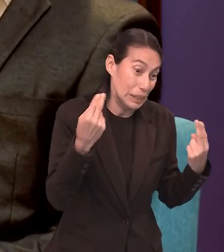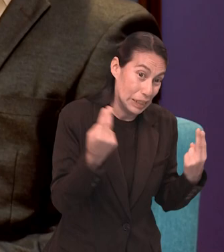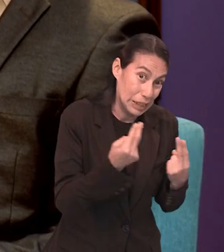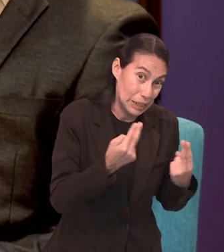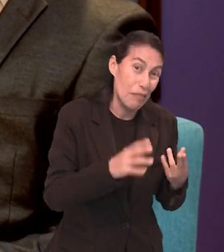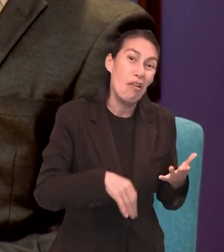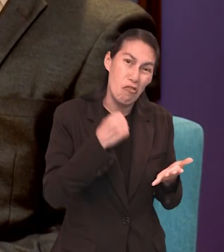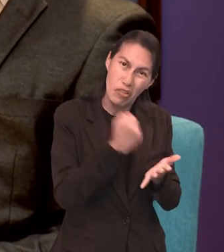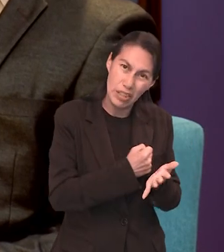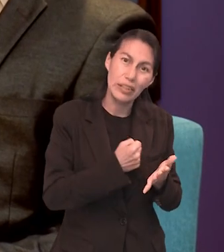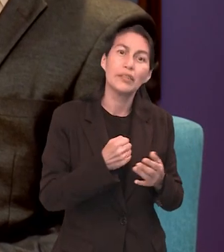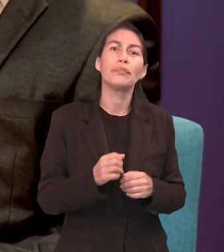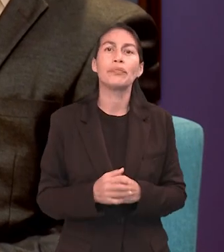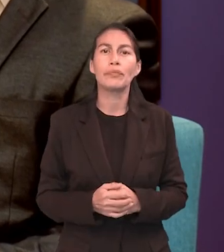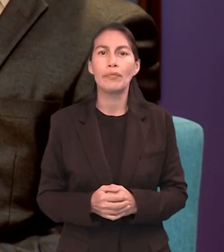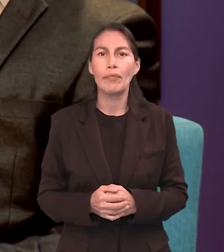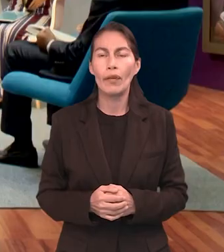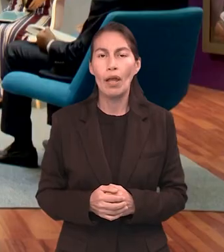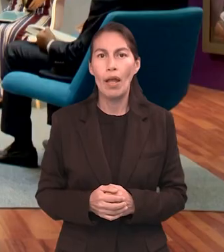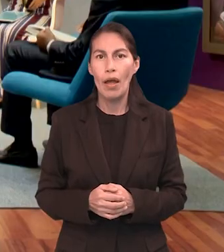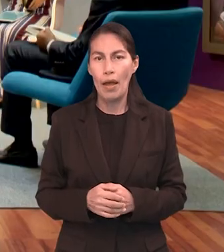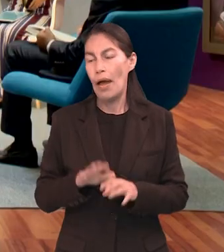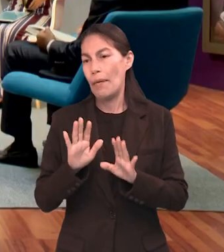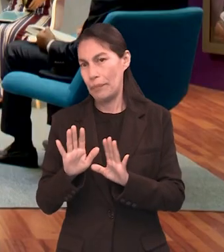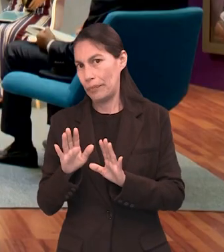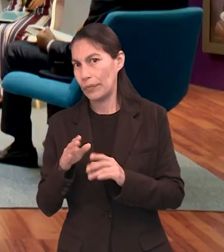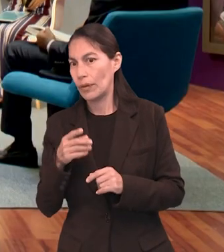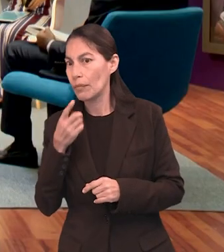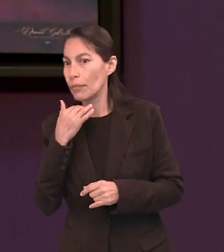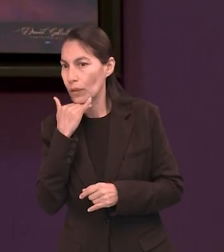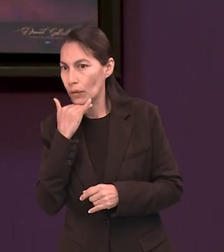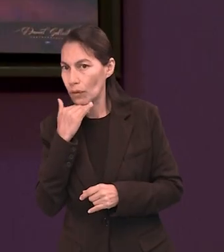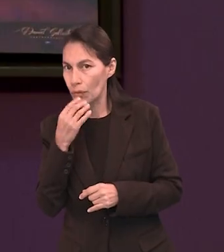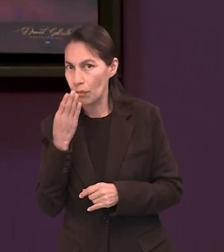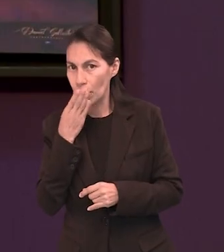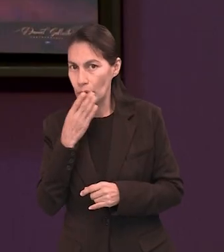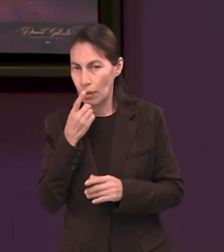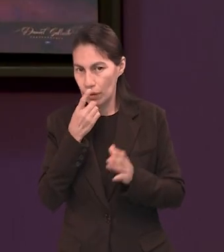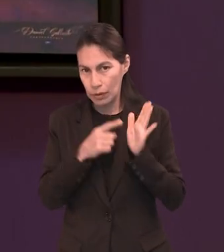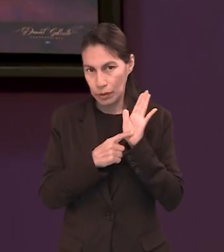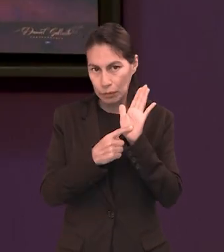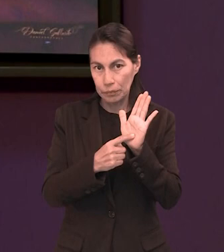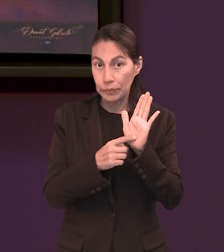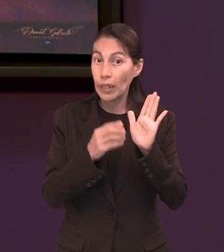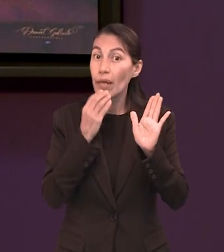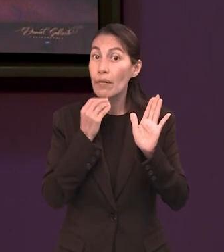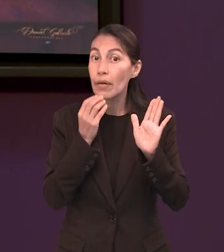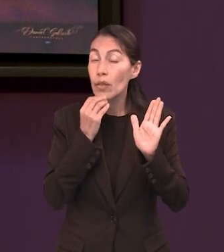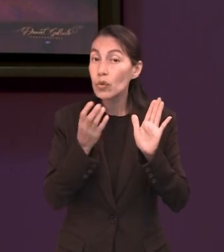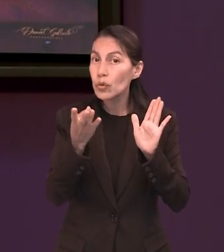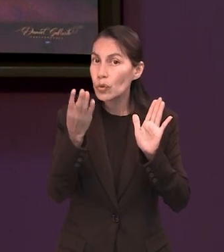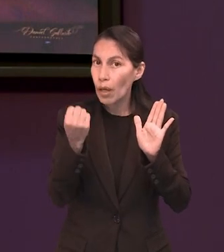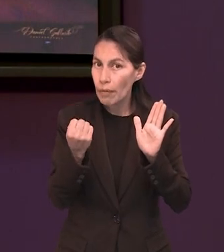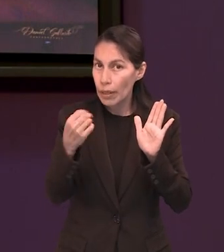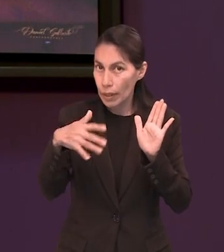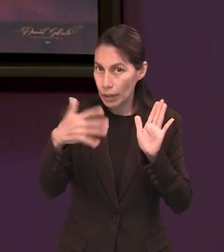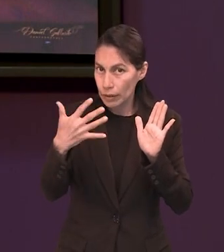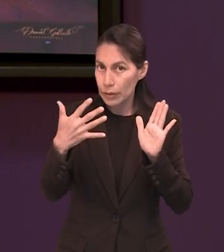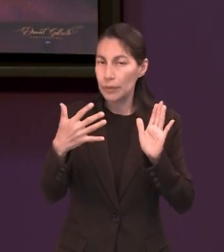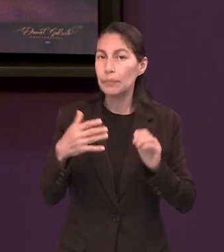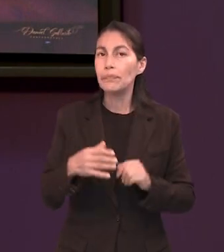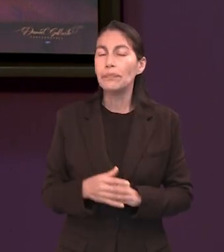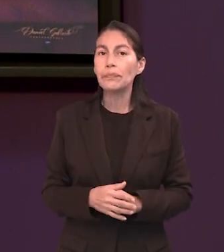la remisión de los pecados. Muchas gracias. Perdón, para sustentar esto está Hebreos 9.15,